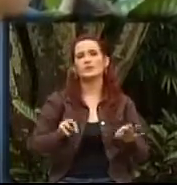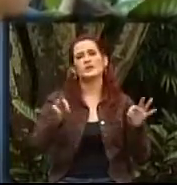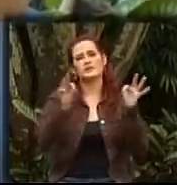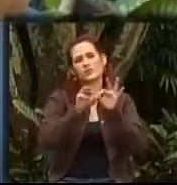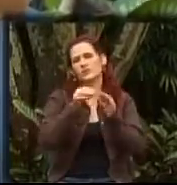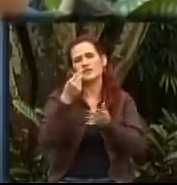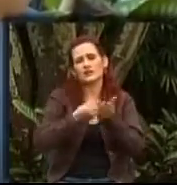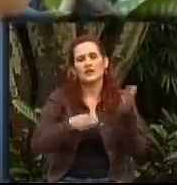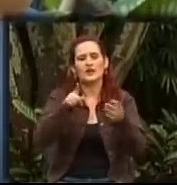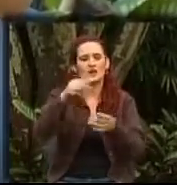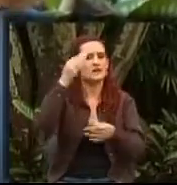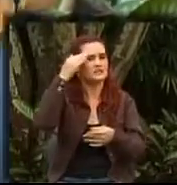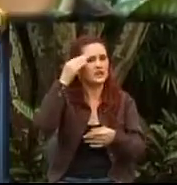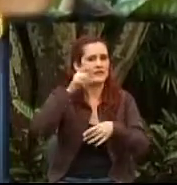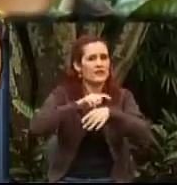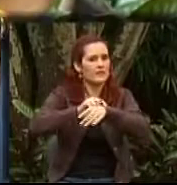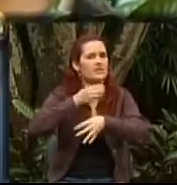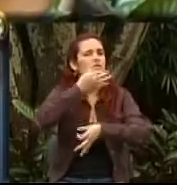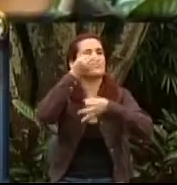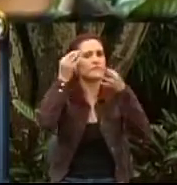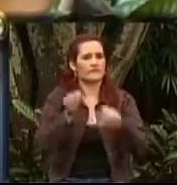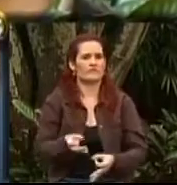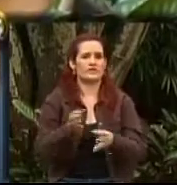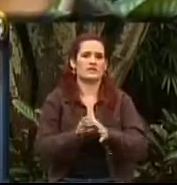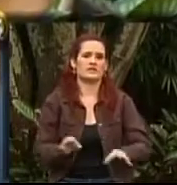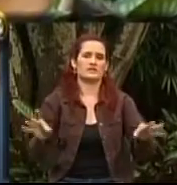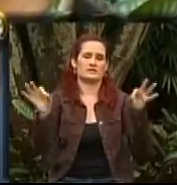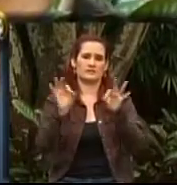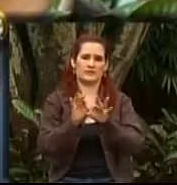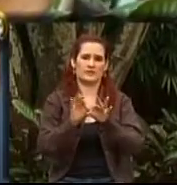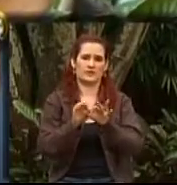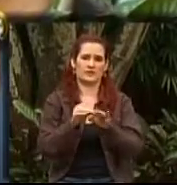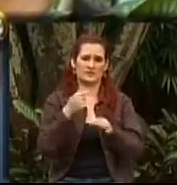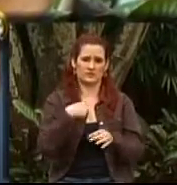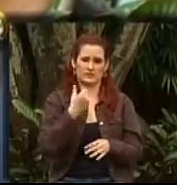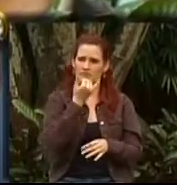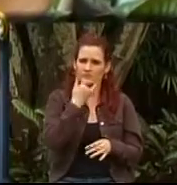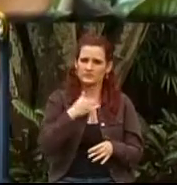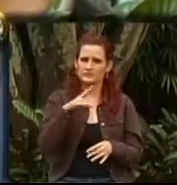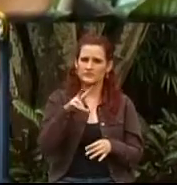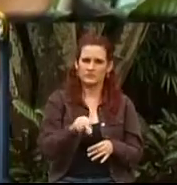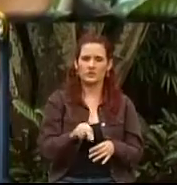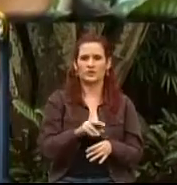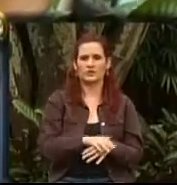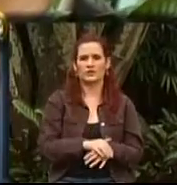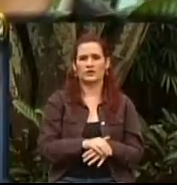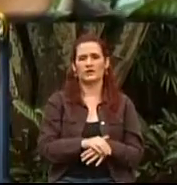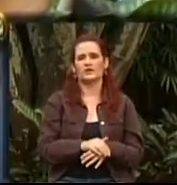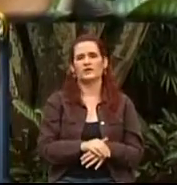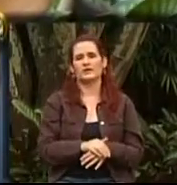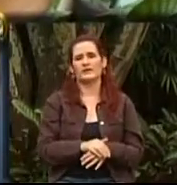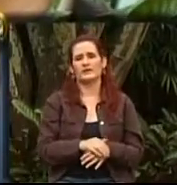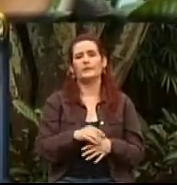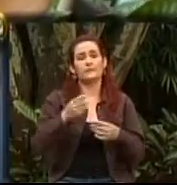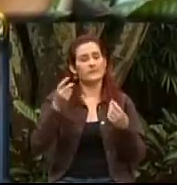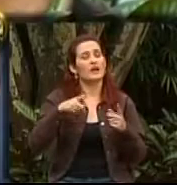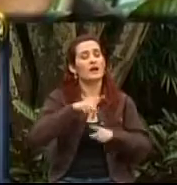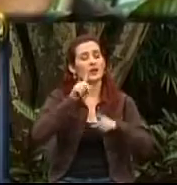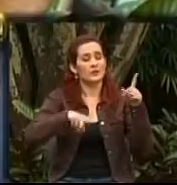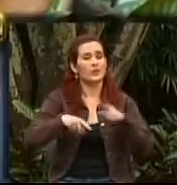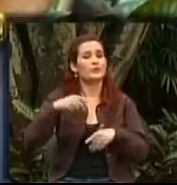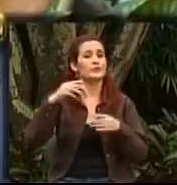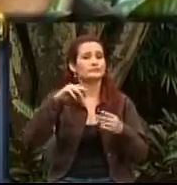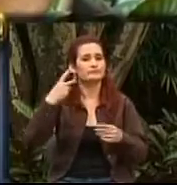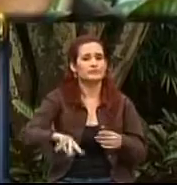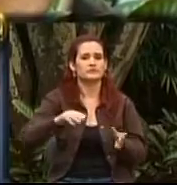reconocidos y expertos y diestros en la materia. Es no cometer errores en ese sentido porque hasta muchas muertes nos está generando.